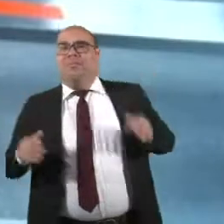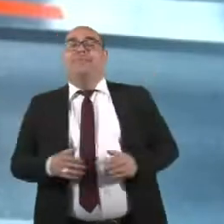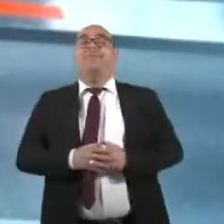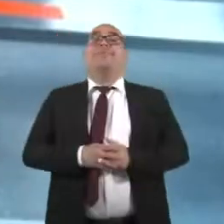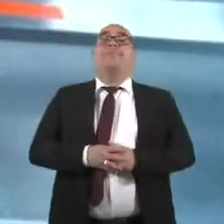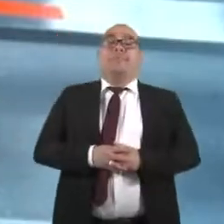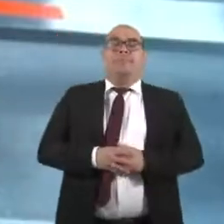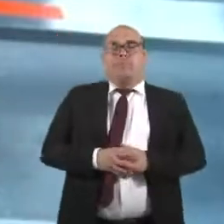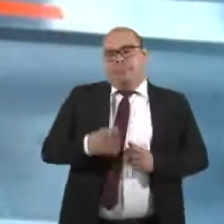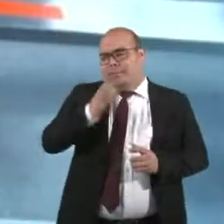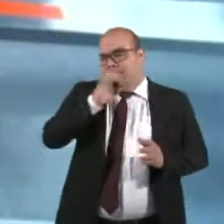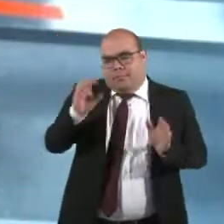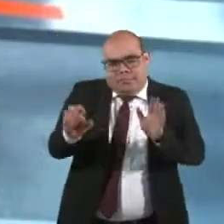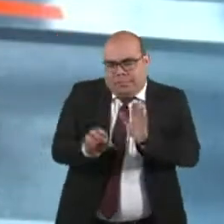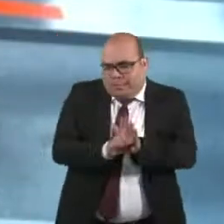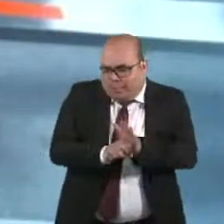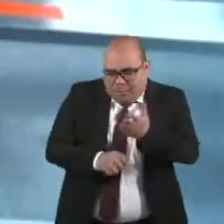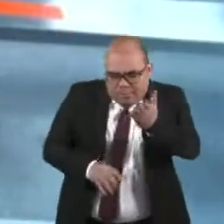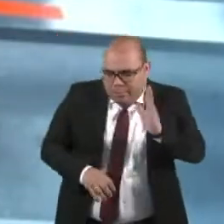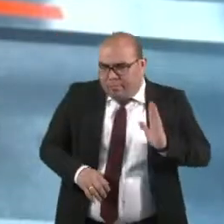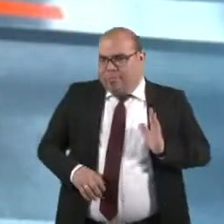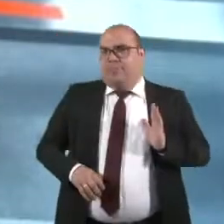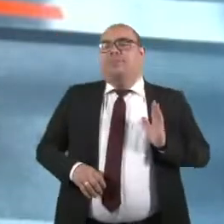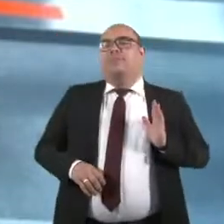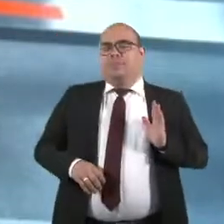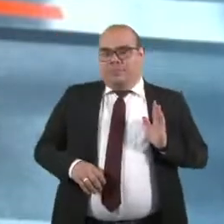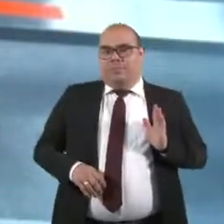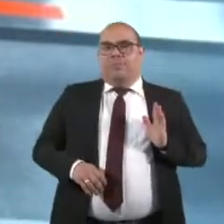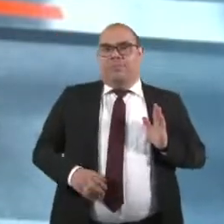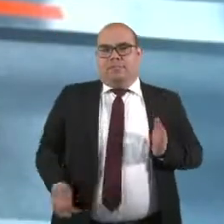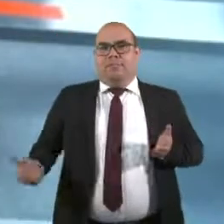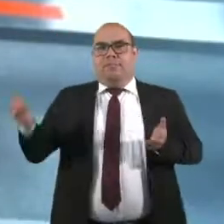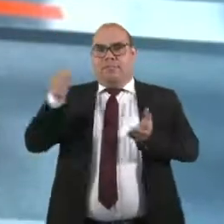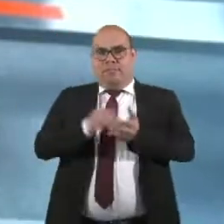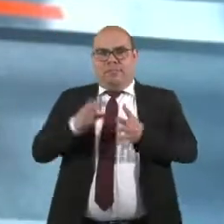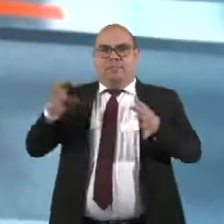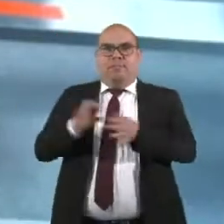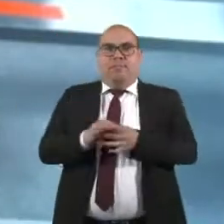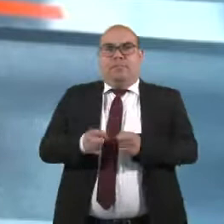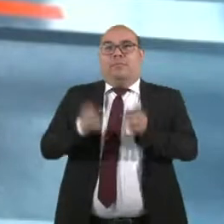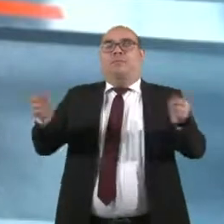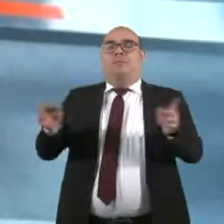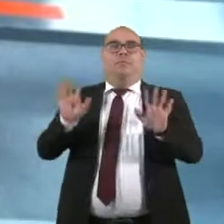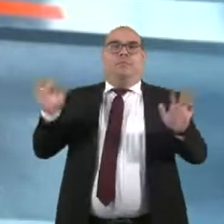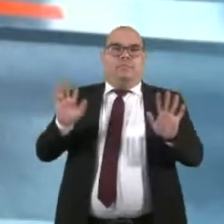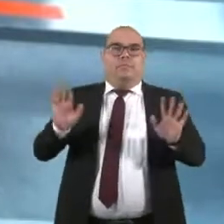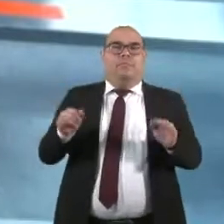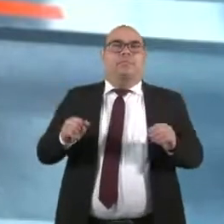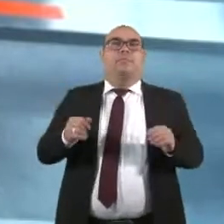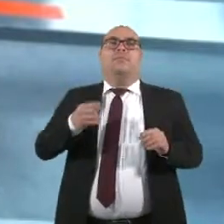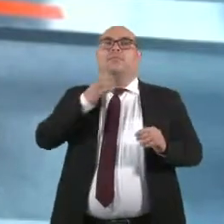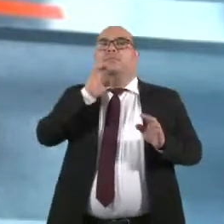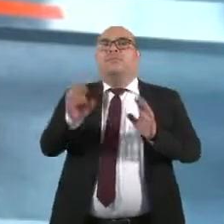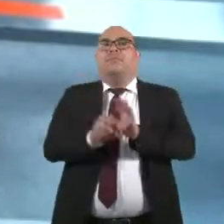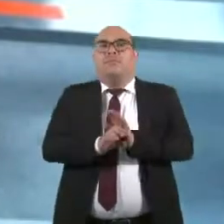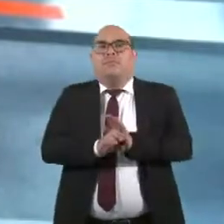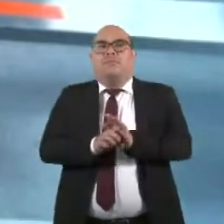Le pongo un ejemplo pero me vuelvo a meter otra vez al tema sin que el padre me corte por favor. Y es el tema por ejemplo